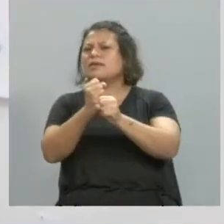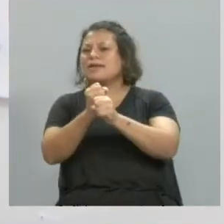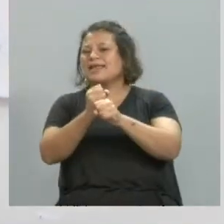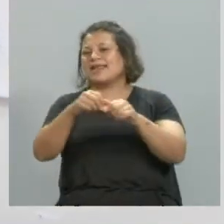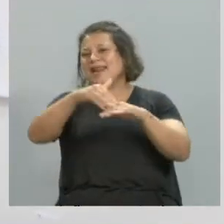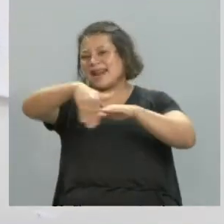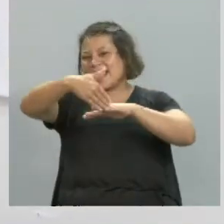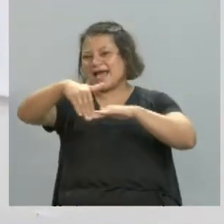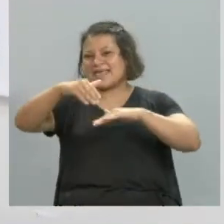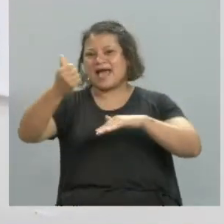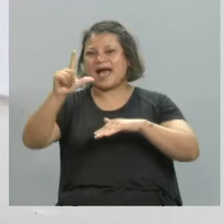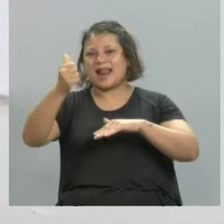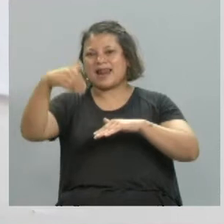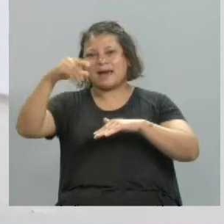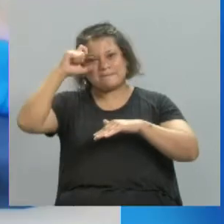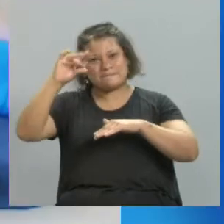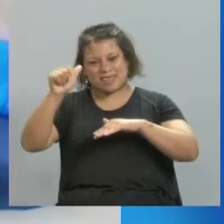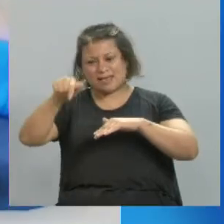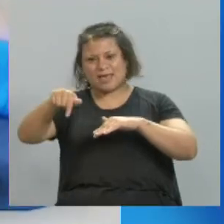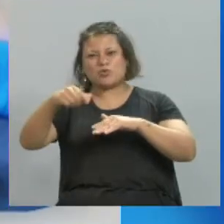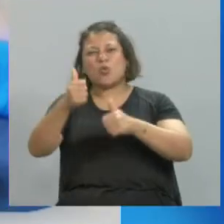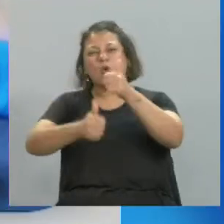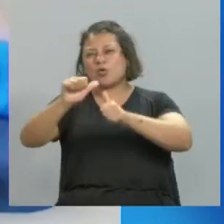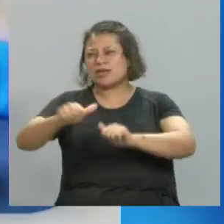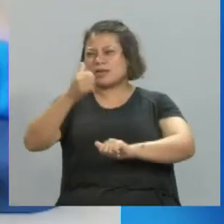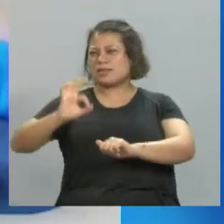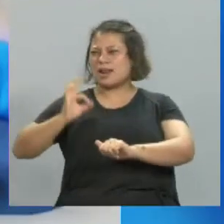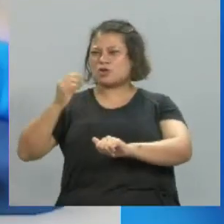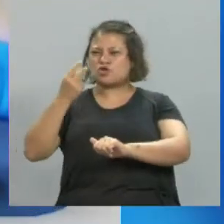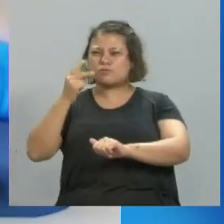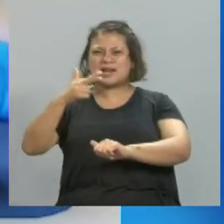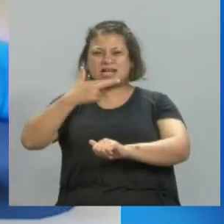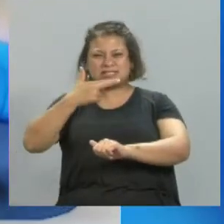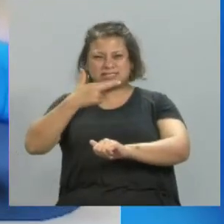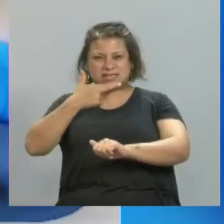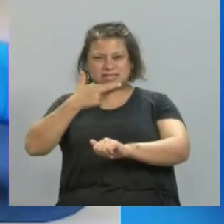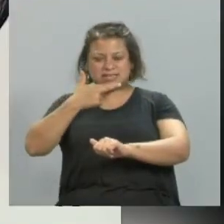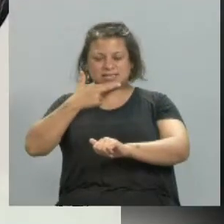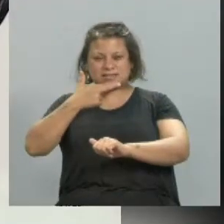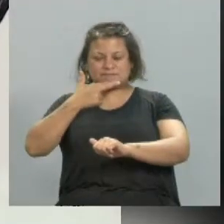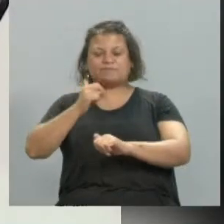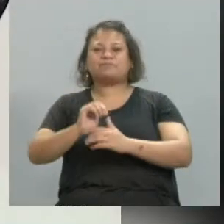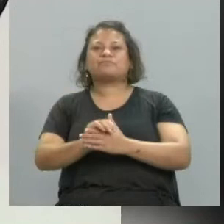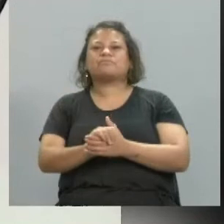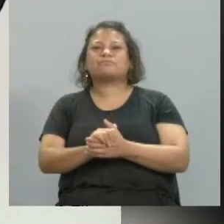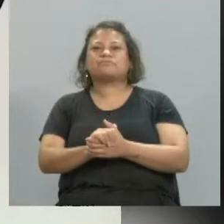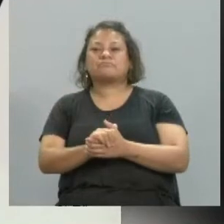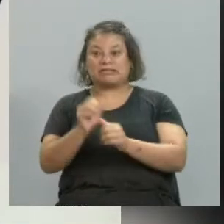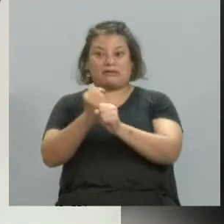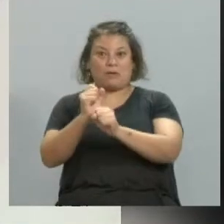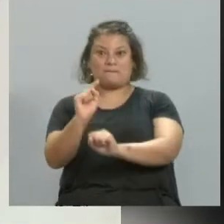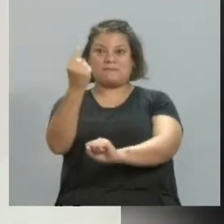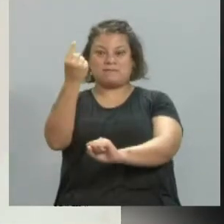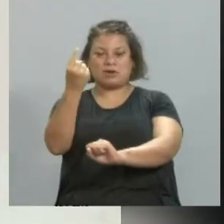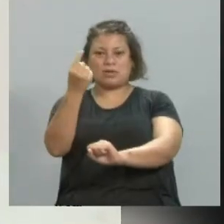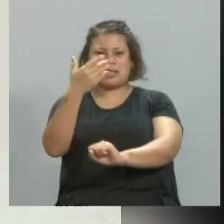Alameda en un concurso que ganamos que fue en el 2017, si no me equivoco, fue nuestro primer trabajo, después